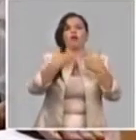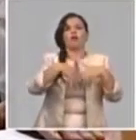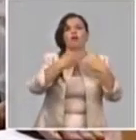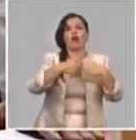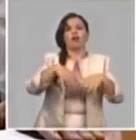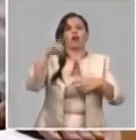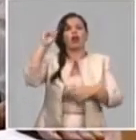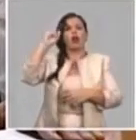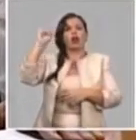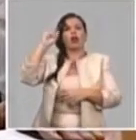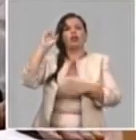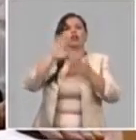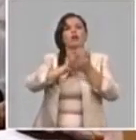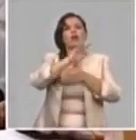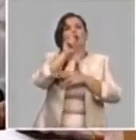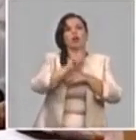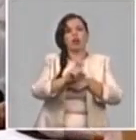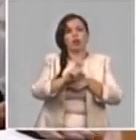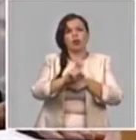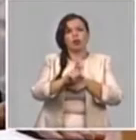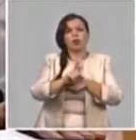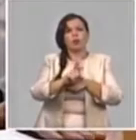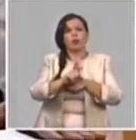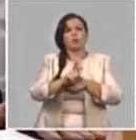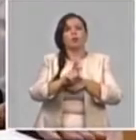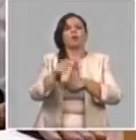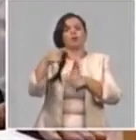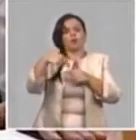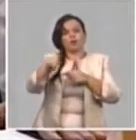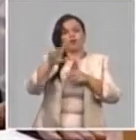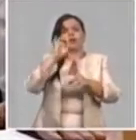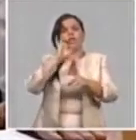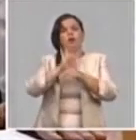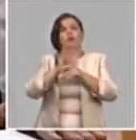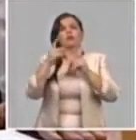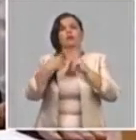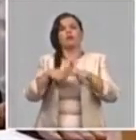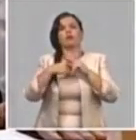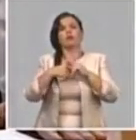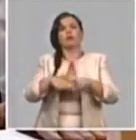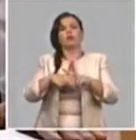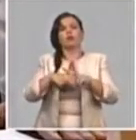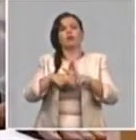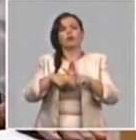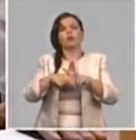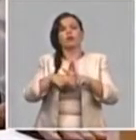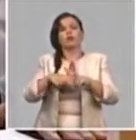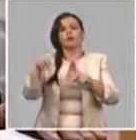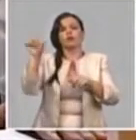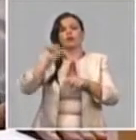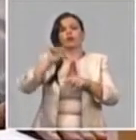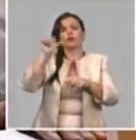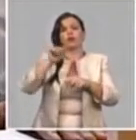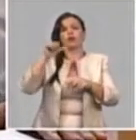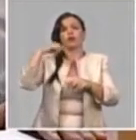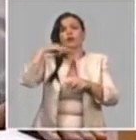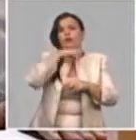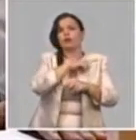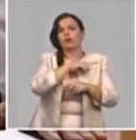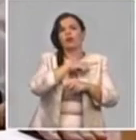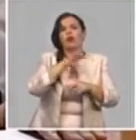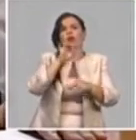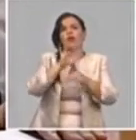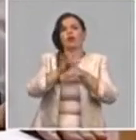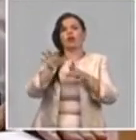de Mayabeque y estamos sometiendo en estos días una reparación la fábrica de patas vitanovas para lograr estabilizar los